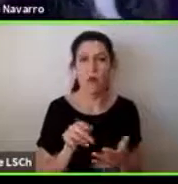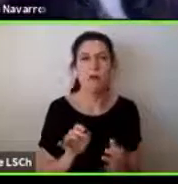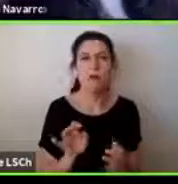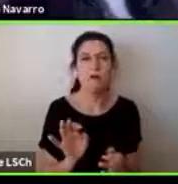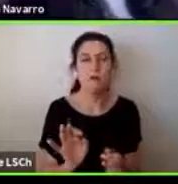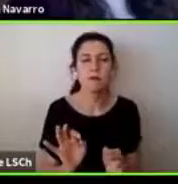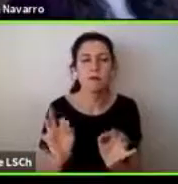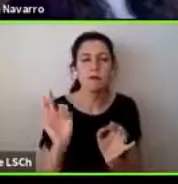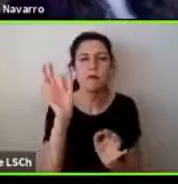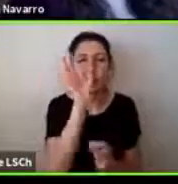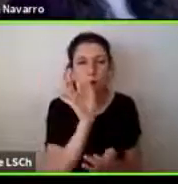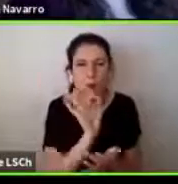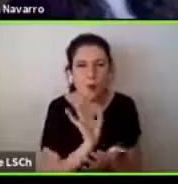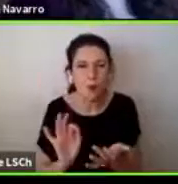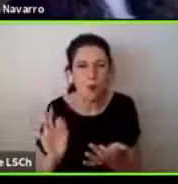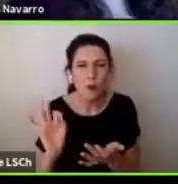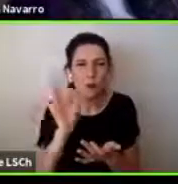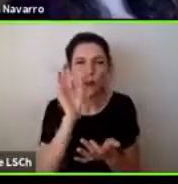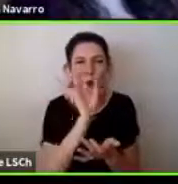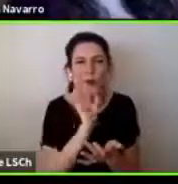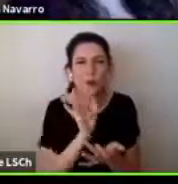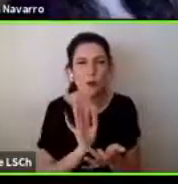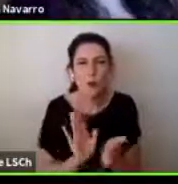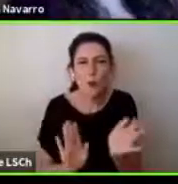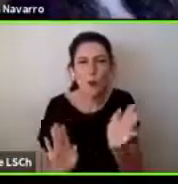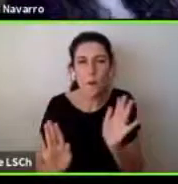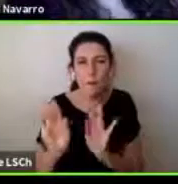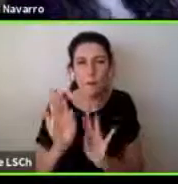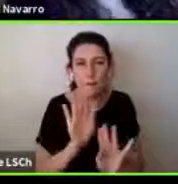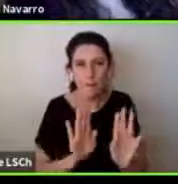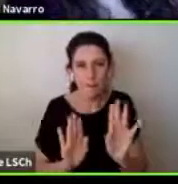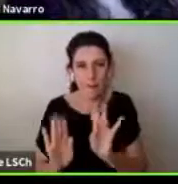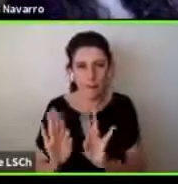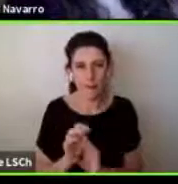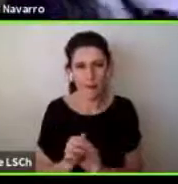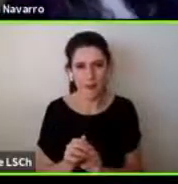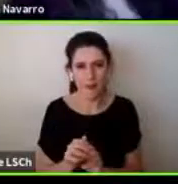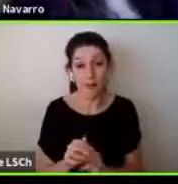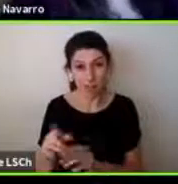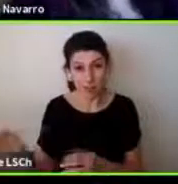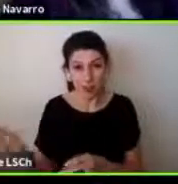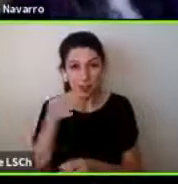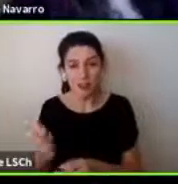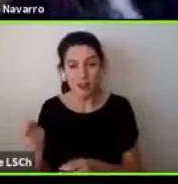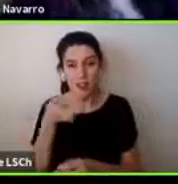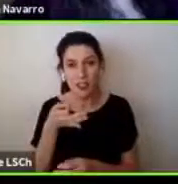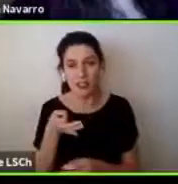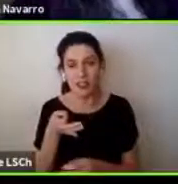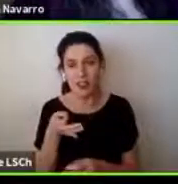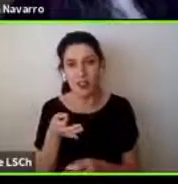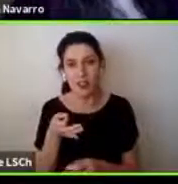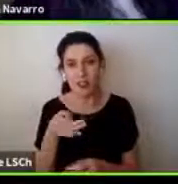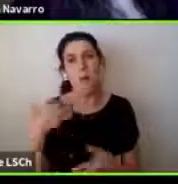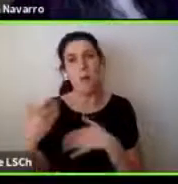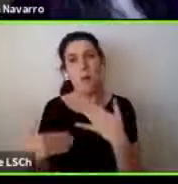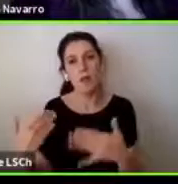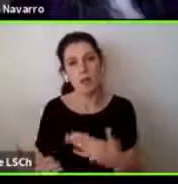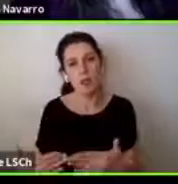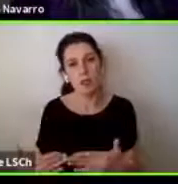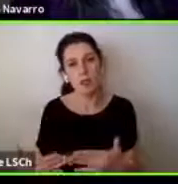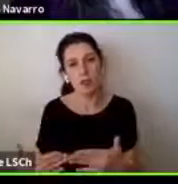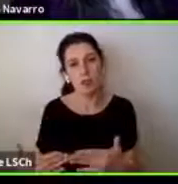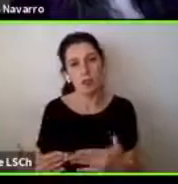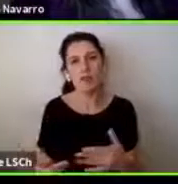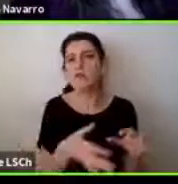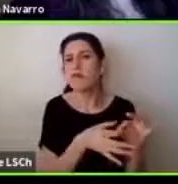y trabajados entonces quería saber si nos podíais contar un poco sobre este proceso y por qué es tan